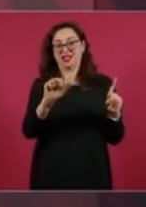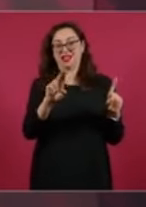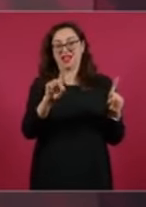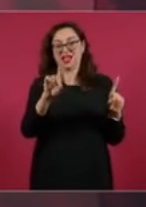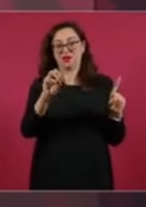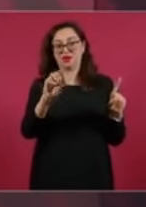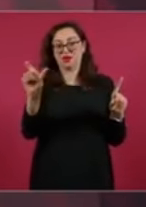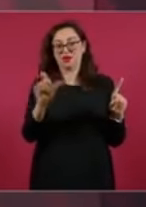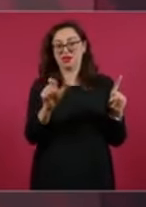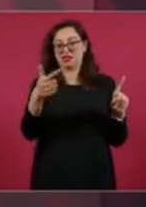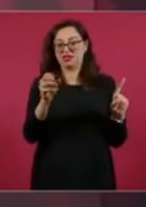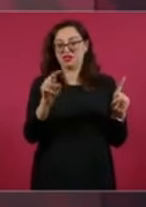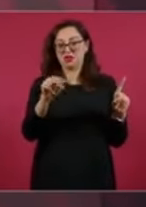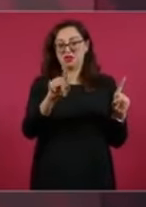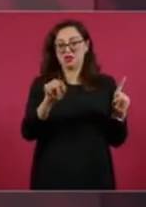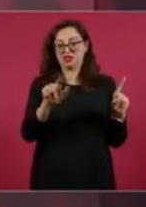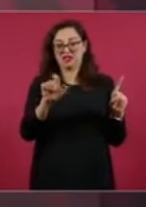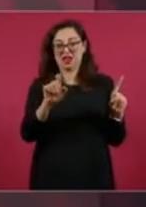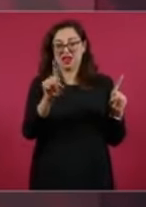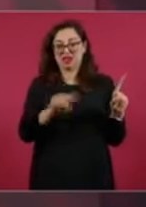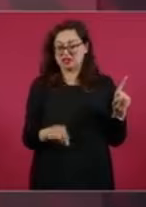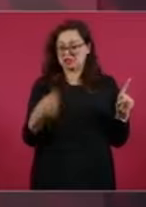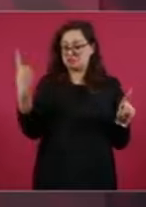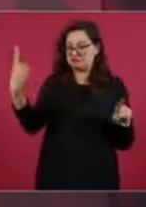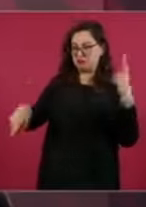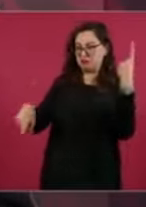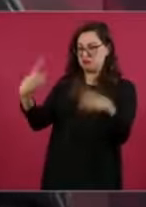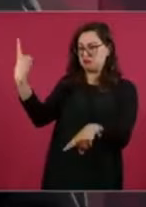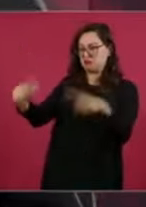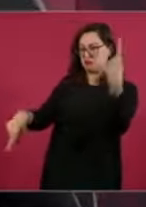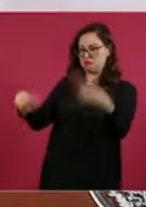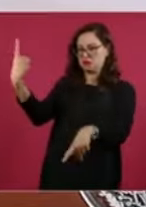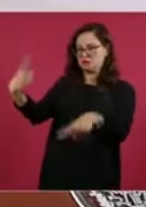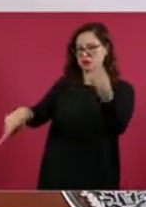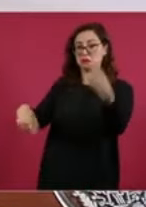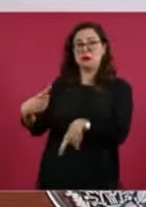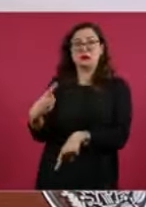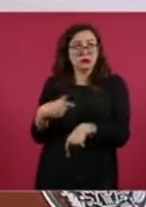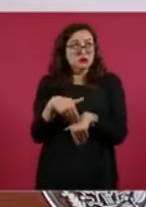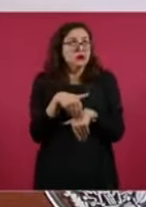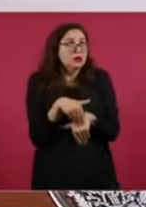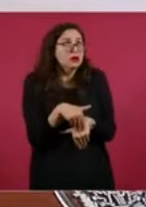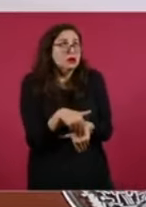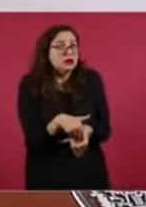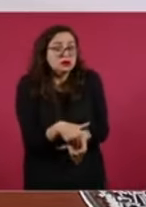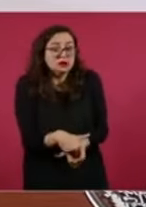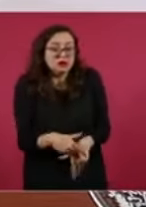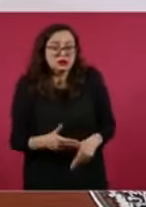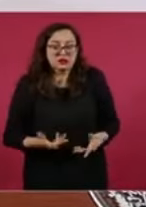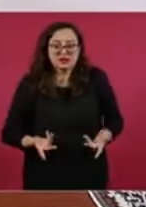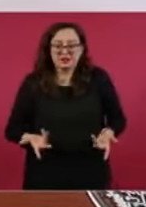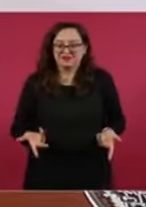que por cierto, no ha informado nada de